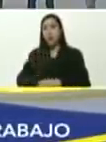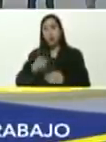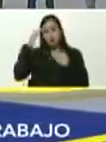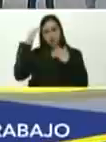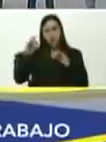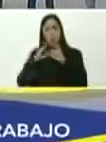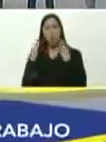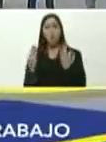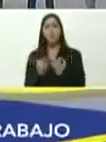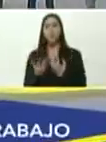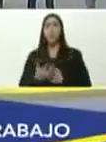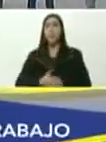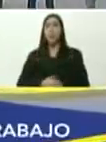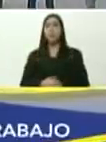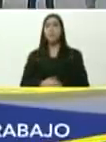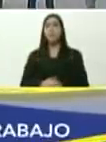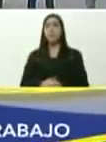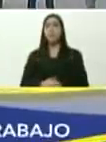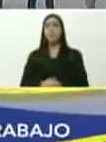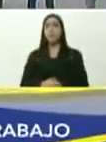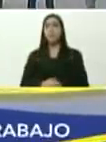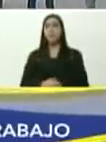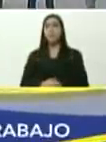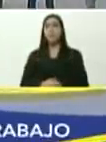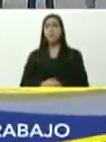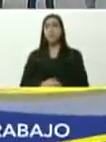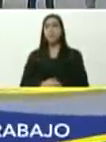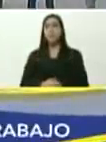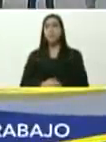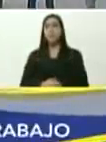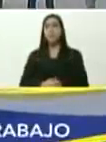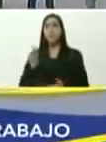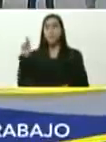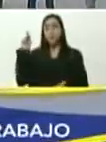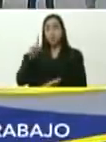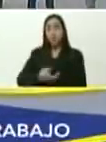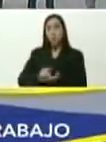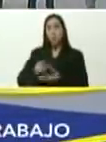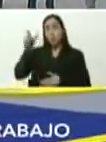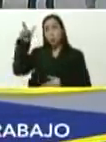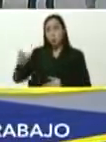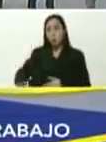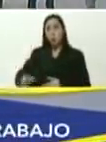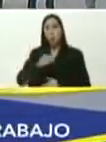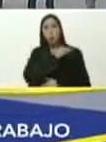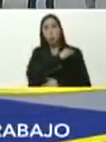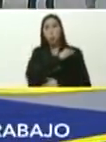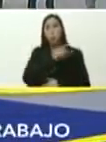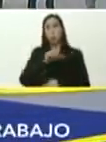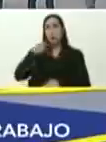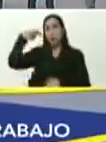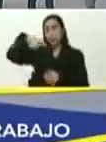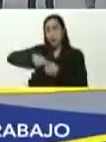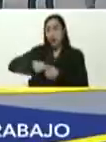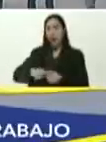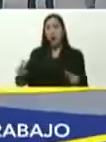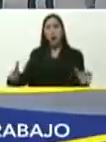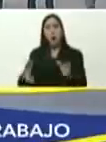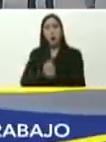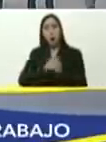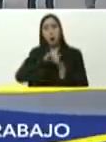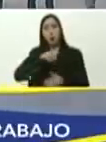familia Rada, y, la autoridad única, gas, de la gobernación, Miranda, compañero, José